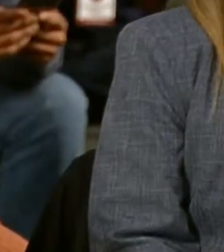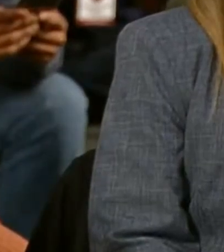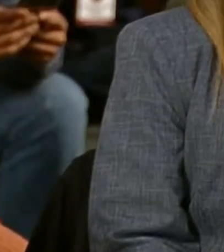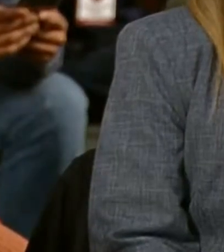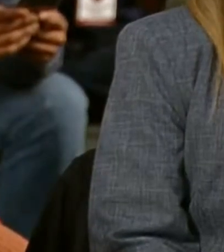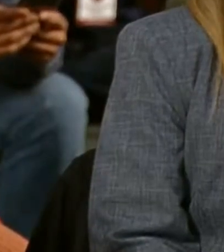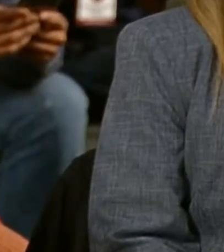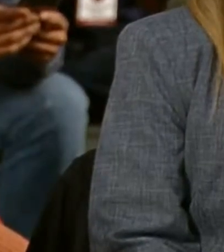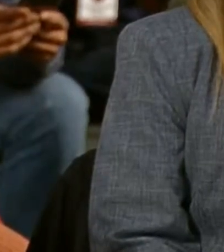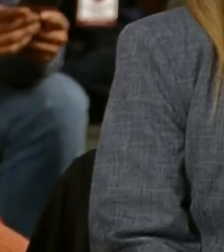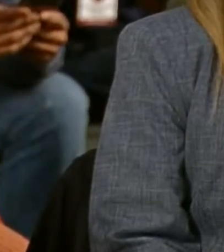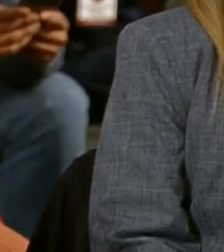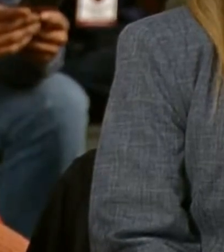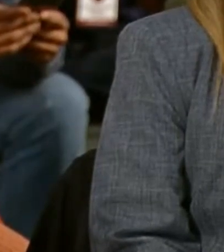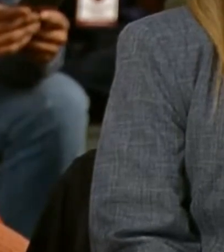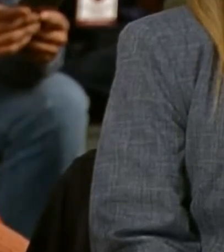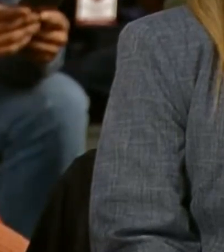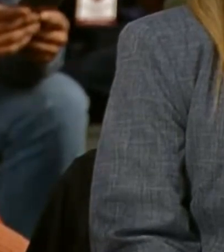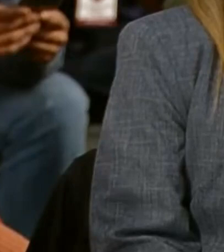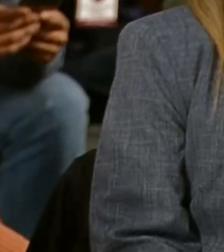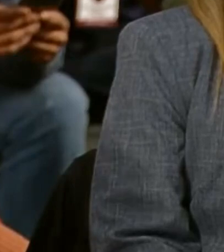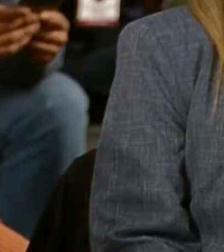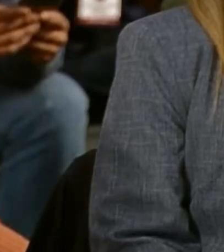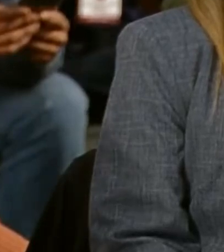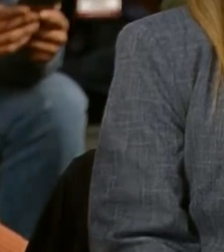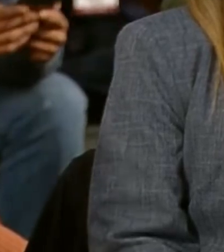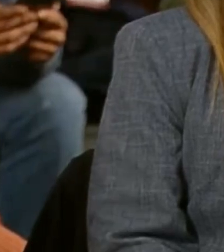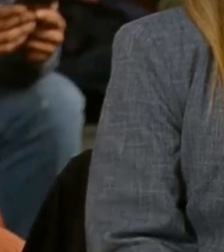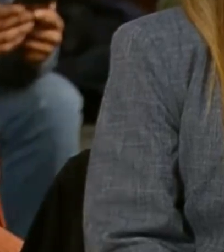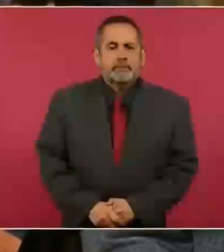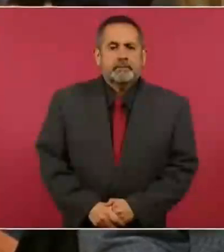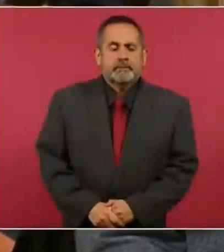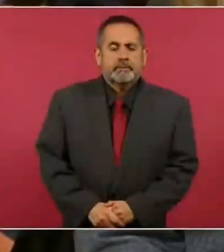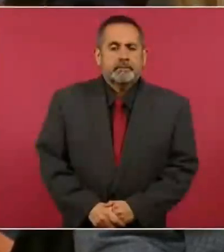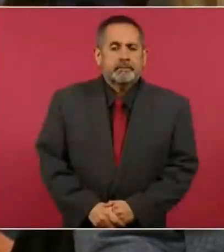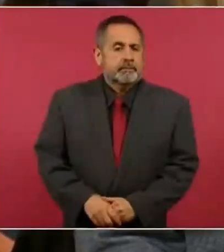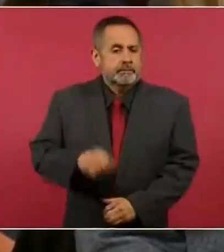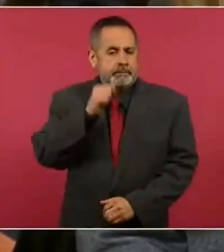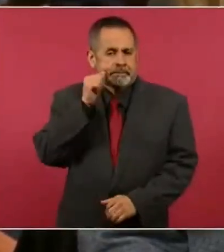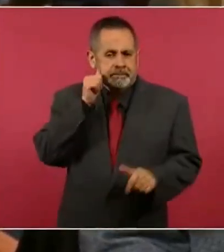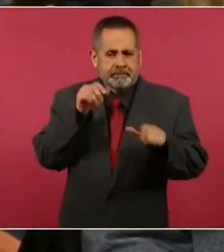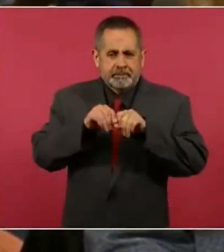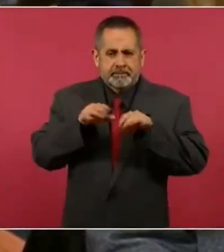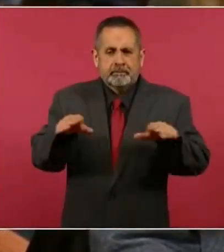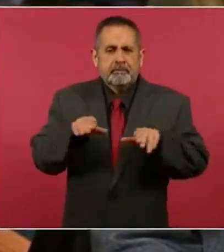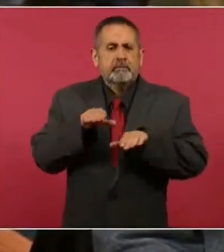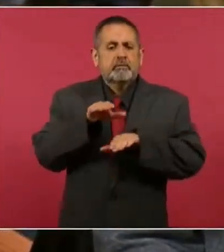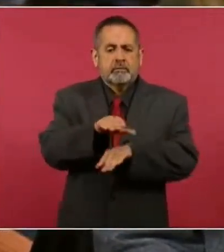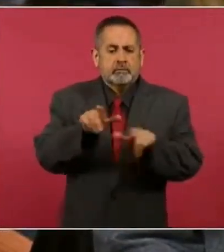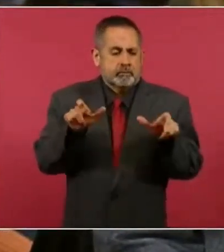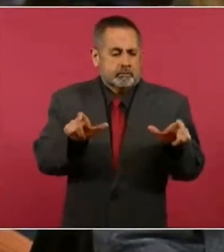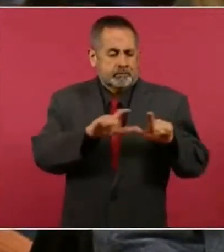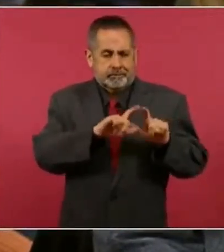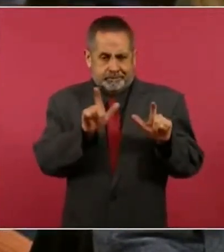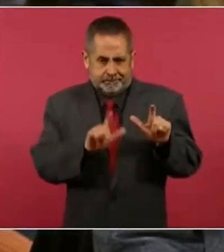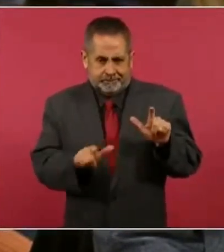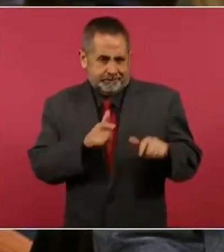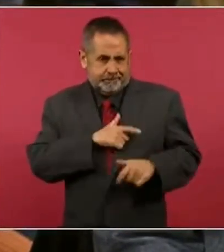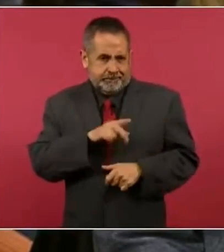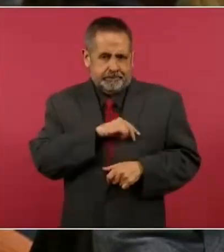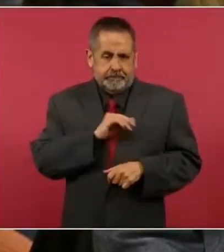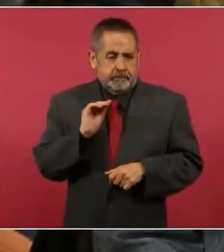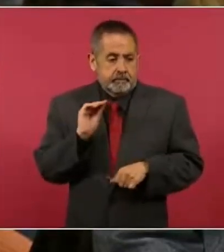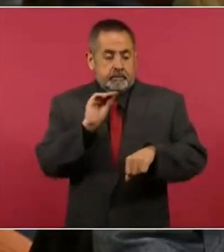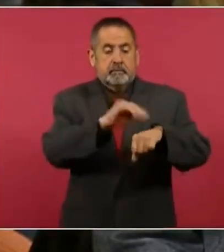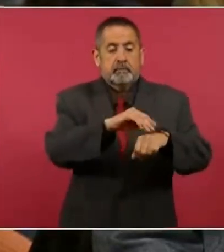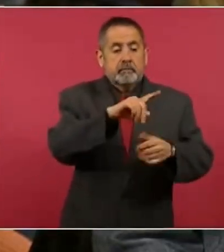talleres del Metro. Se ha hecho un balance en el Gabinete de Seguridad Federal sobre esta participación, cuál es el balance que se